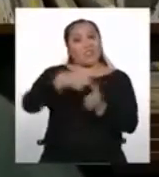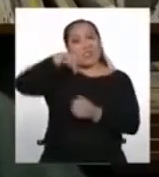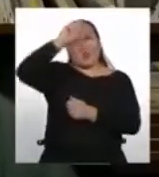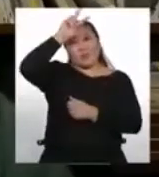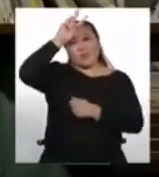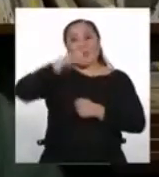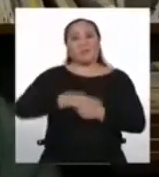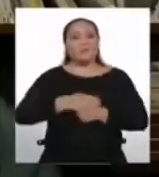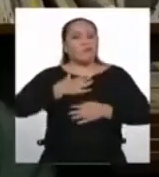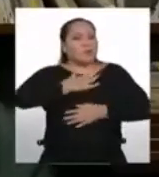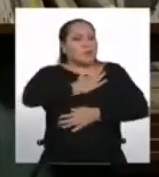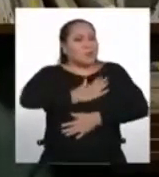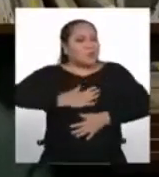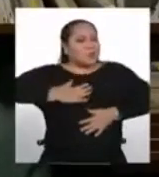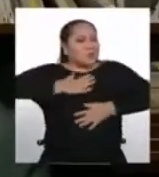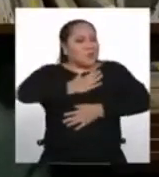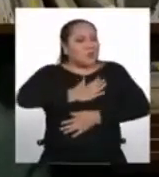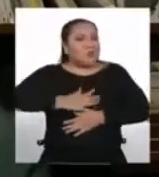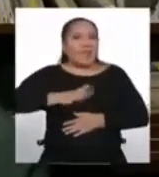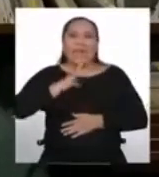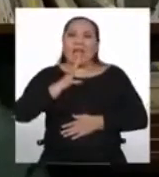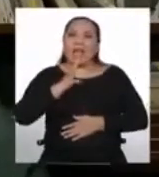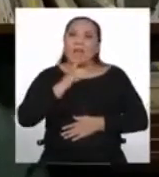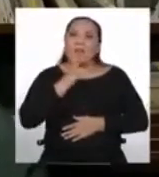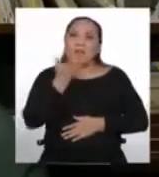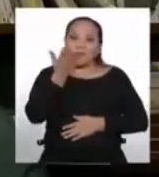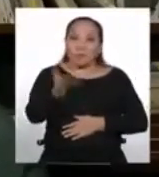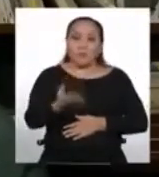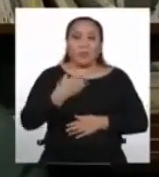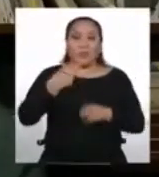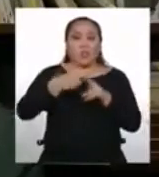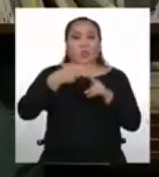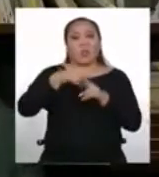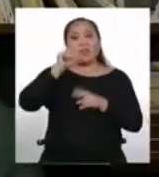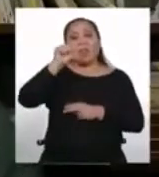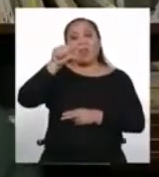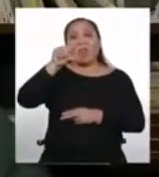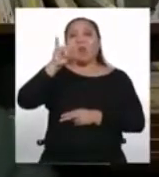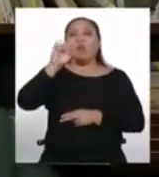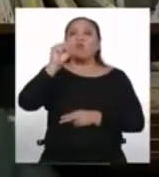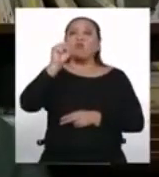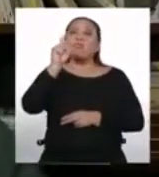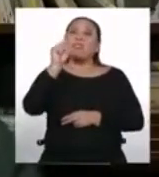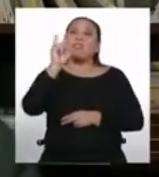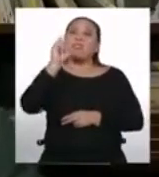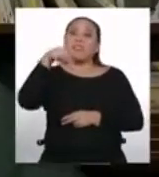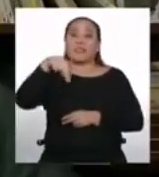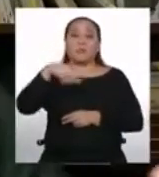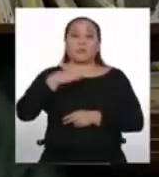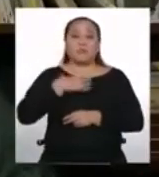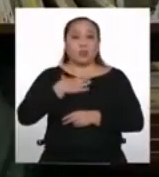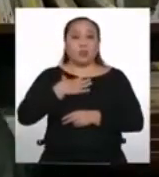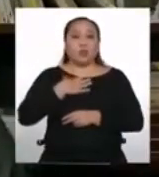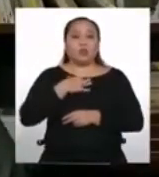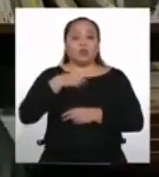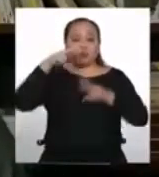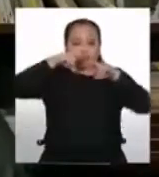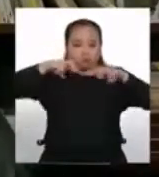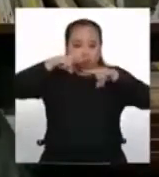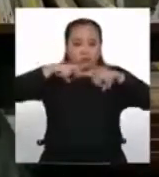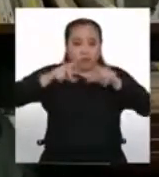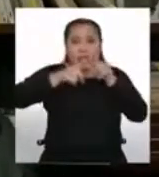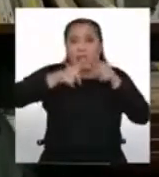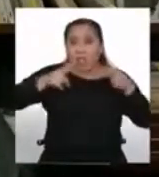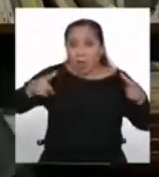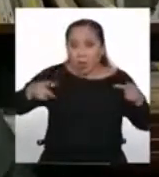es un gusto poder dirigirme a ustedes. Mi nombre es Agustín Panizo. Soy lingüista, una persona que estudia